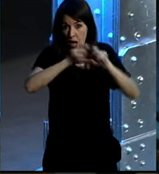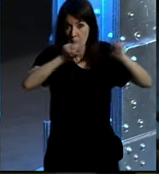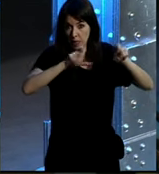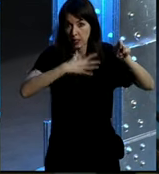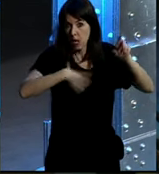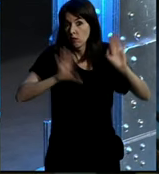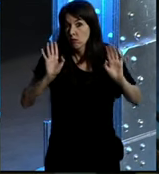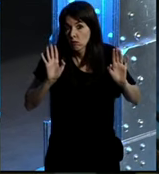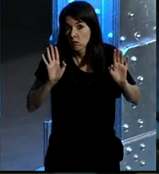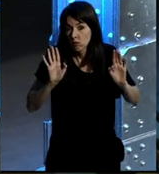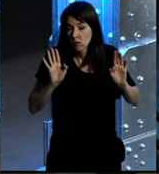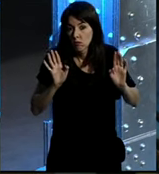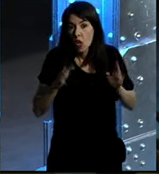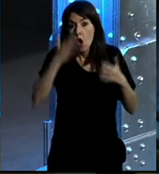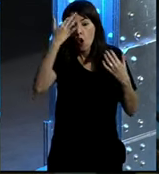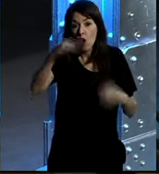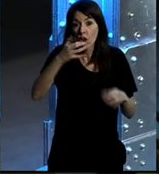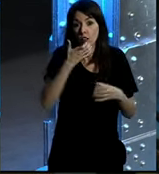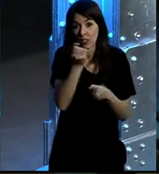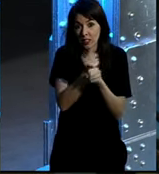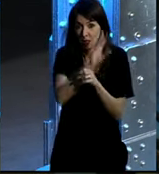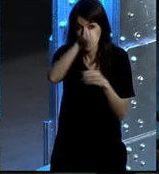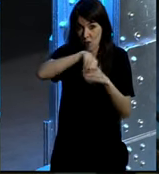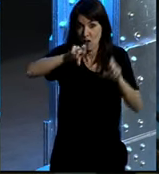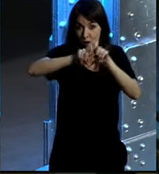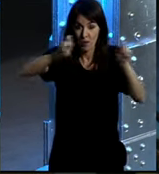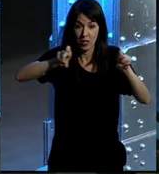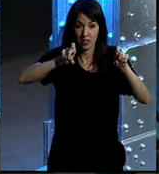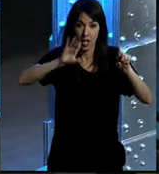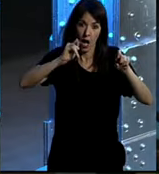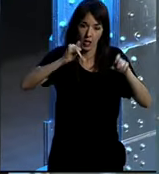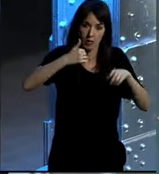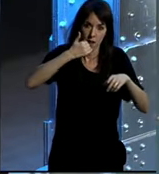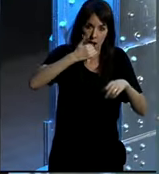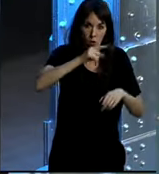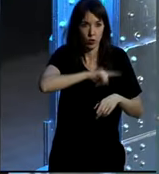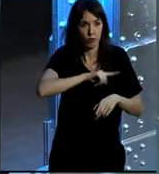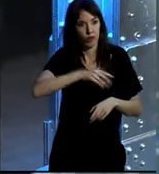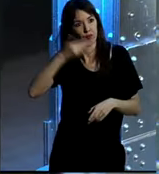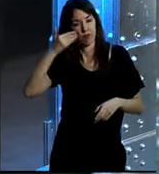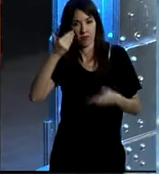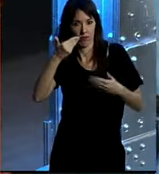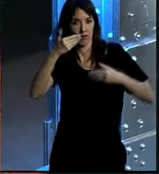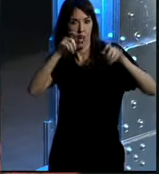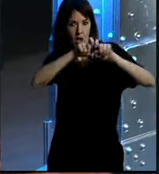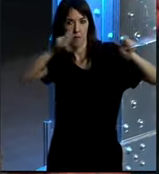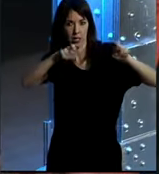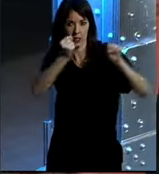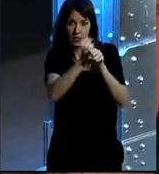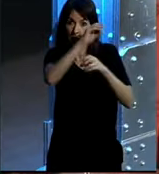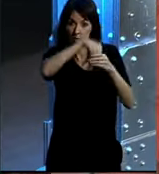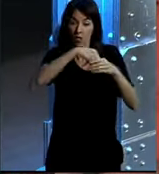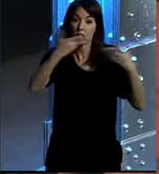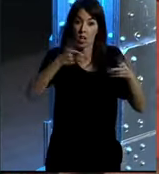empresa en que trabajáis. Lo lógico es que si estáis trabajando en una empresa, tengáis un cierto sentimiento de orgullo hacia la empresa en que estáis trabajando,